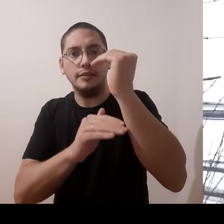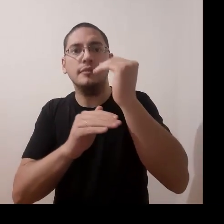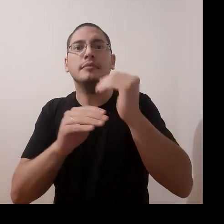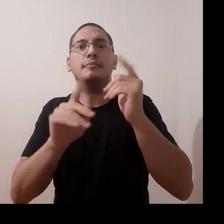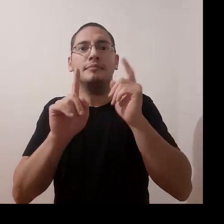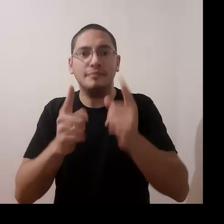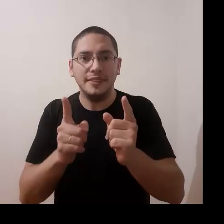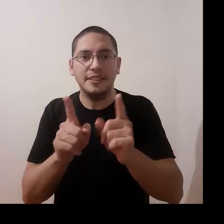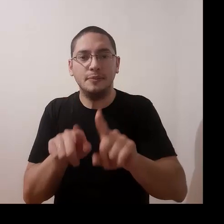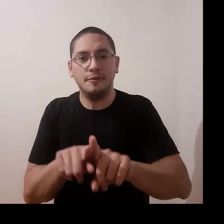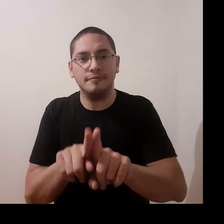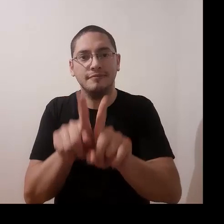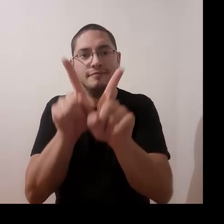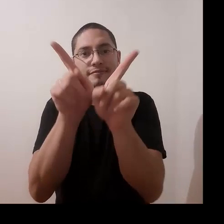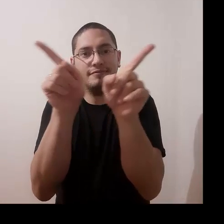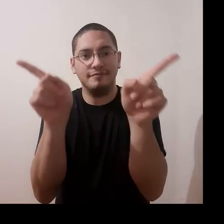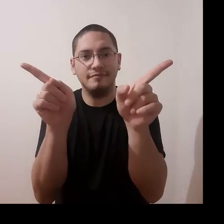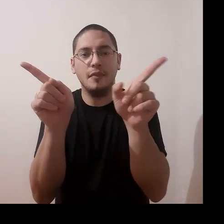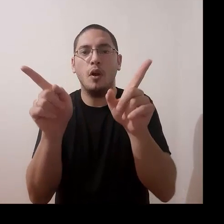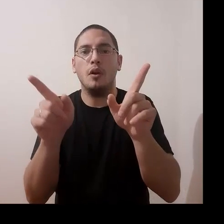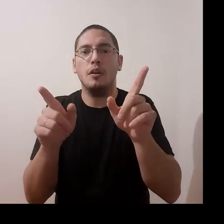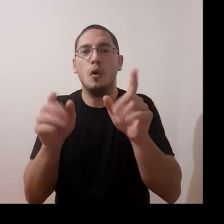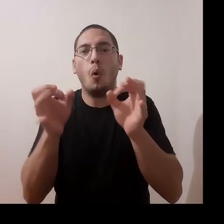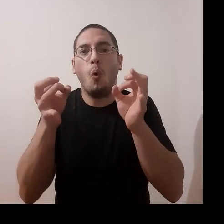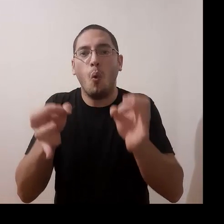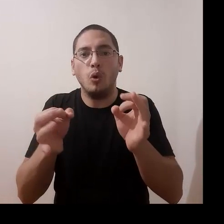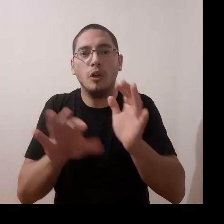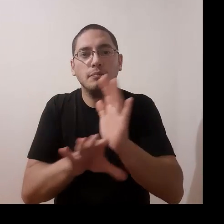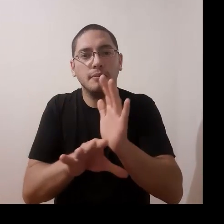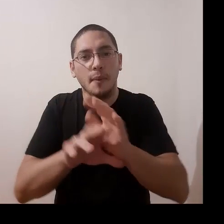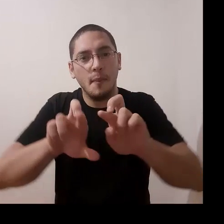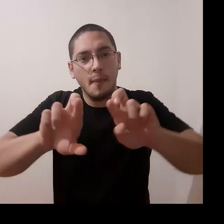sacar los dos, uno de los cargadores por lo menos,